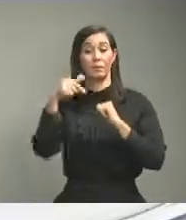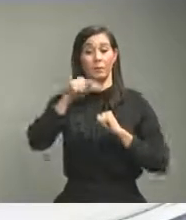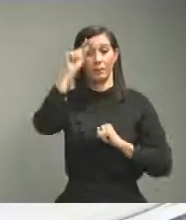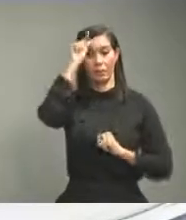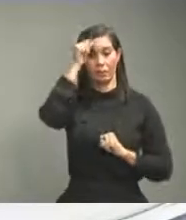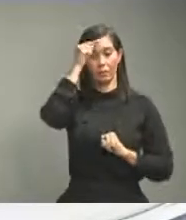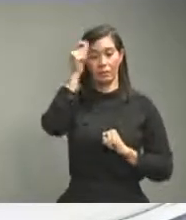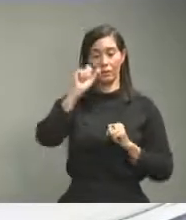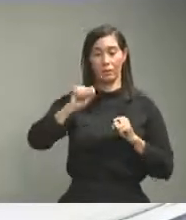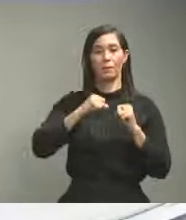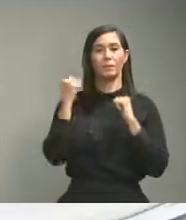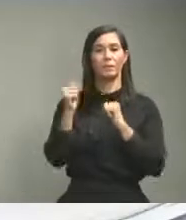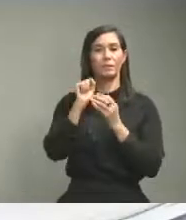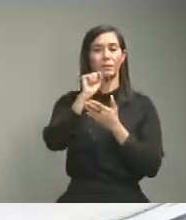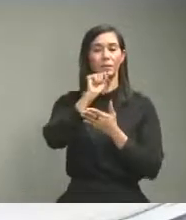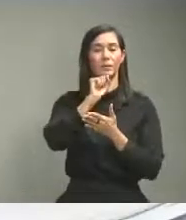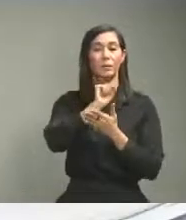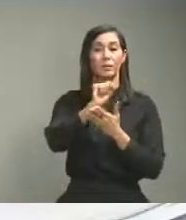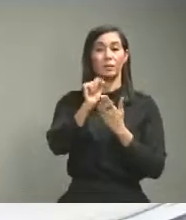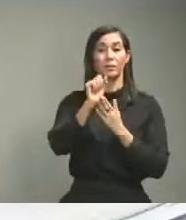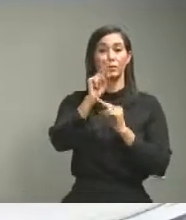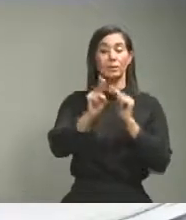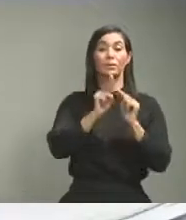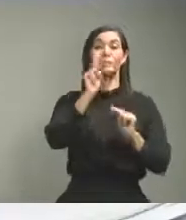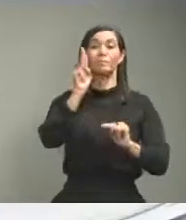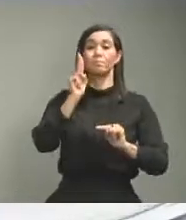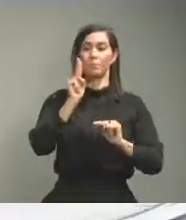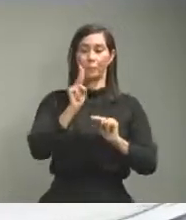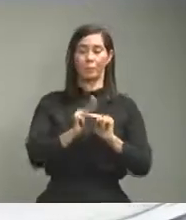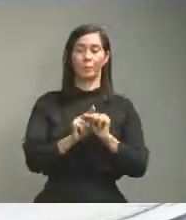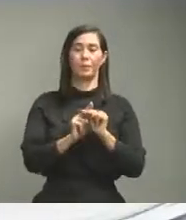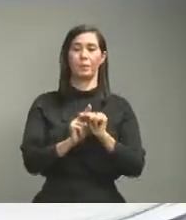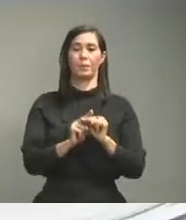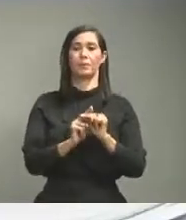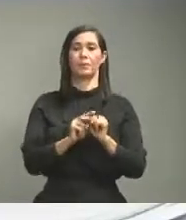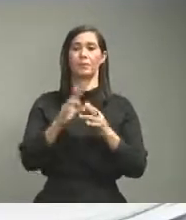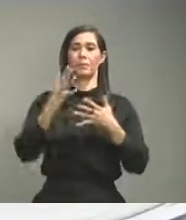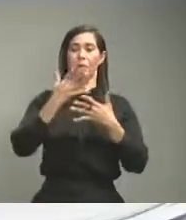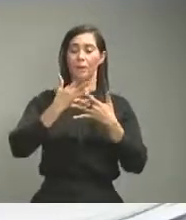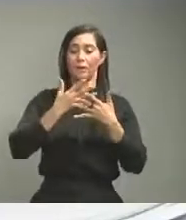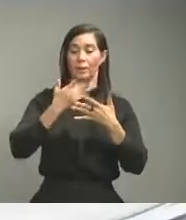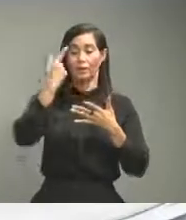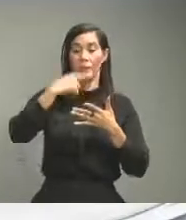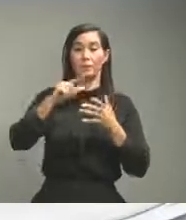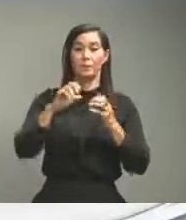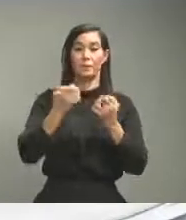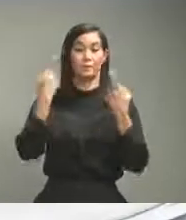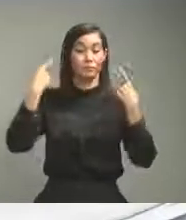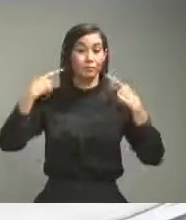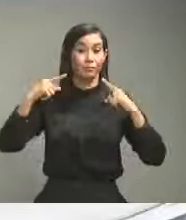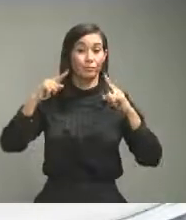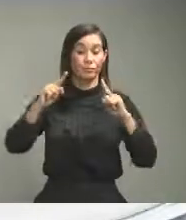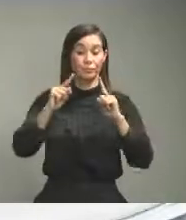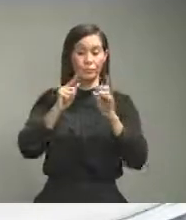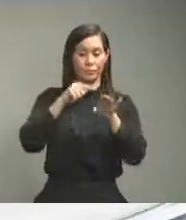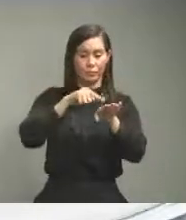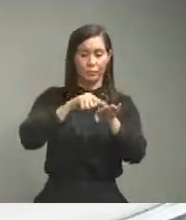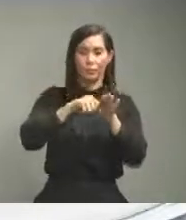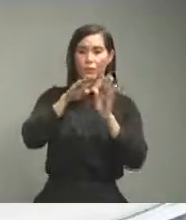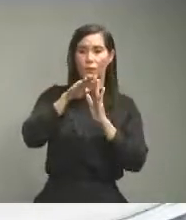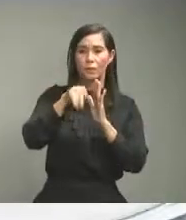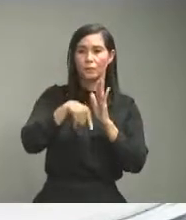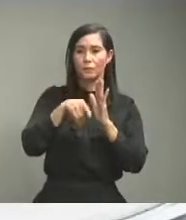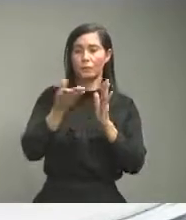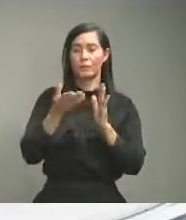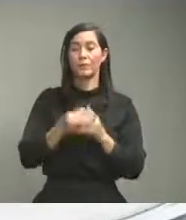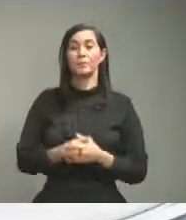las fuerzas sociales nacionales alrededor de lograr en el menor tiempo posible la